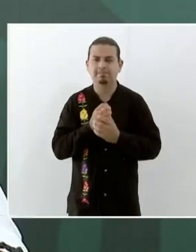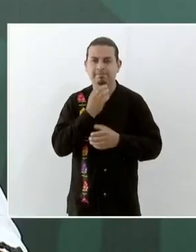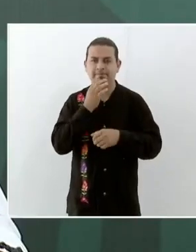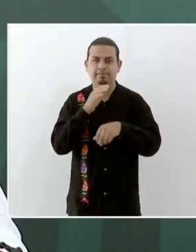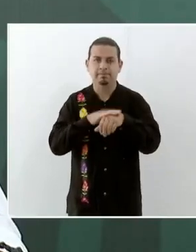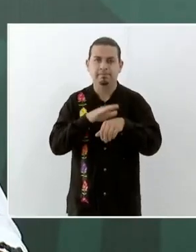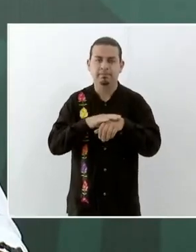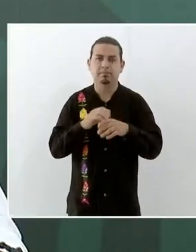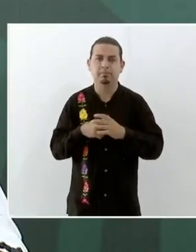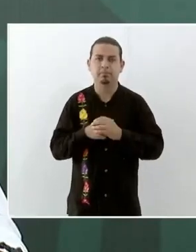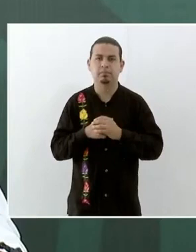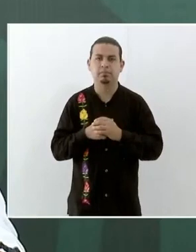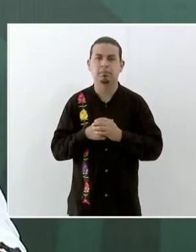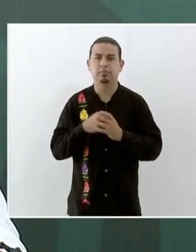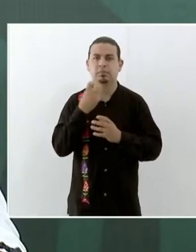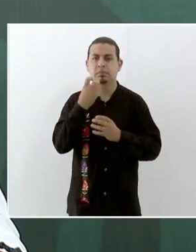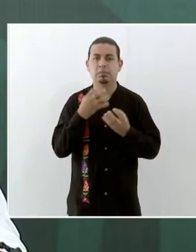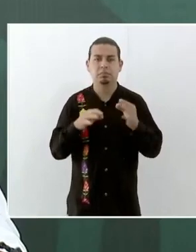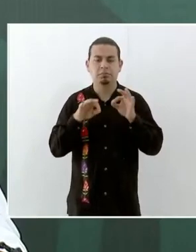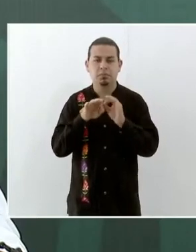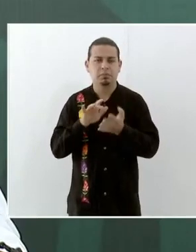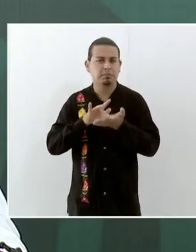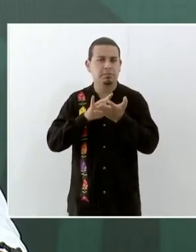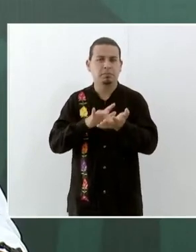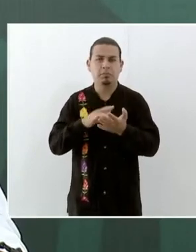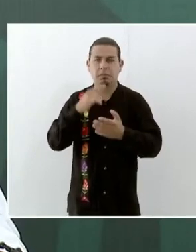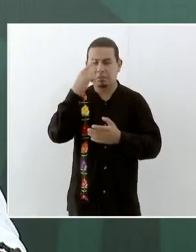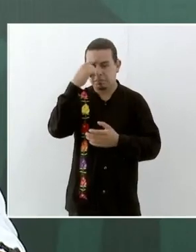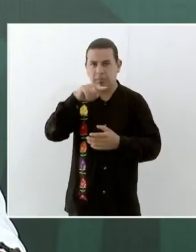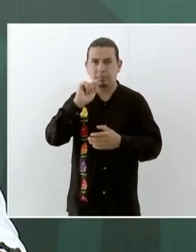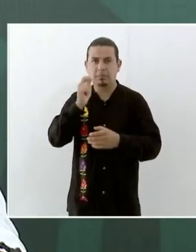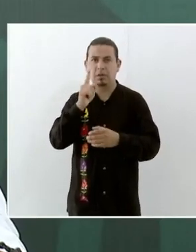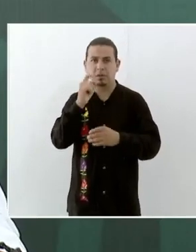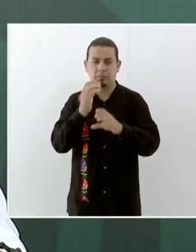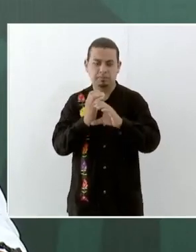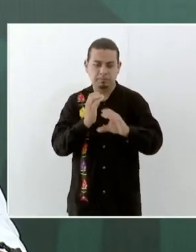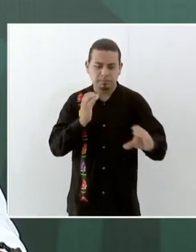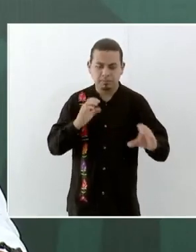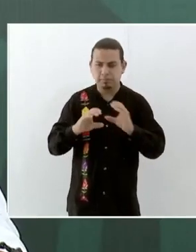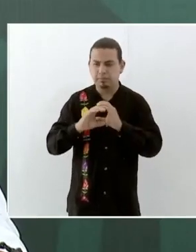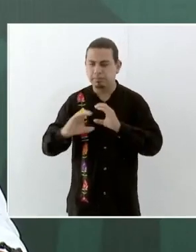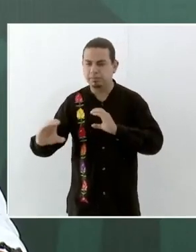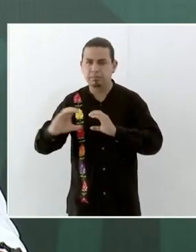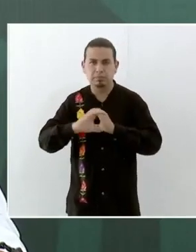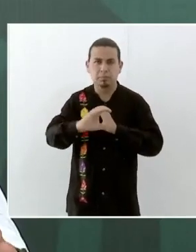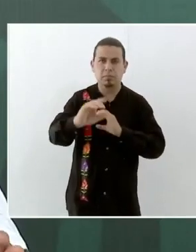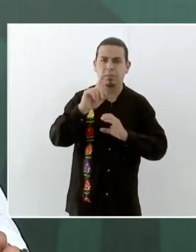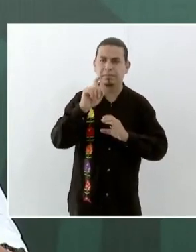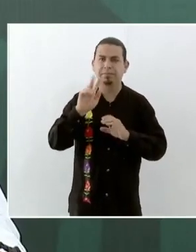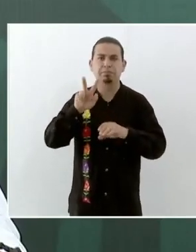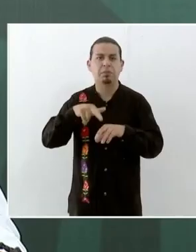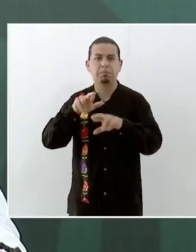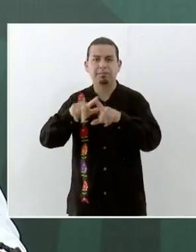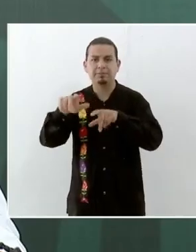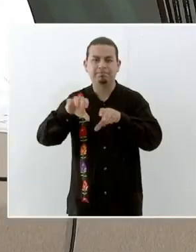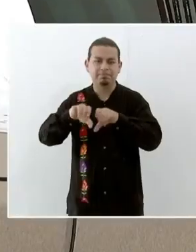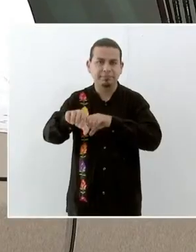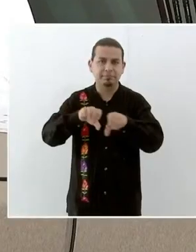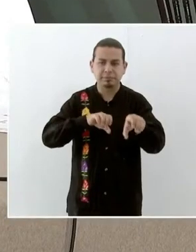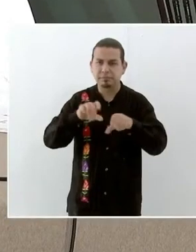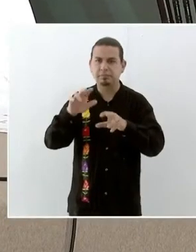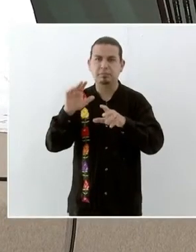Y aquí, bueno, pues con el apoyo va a ser muy importante. La red hidráulica de la mayoría de los municipios ha sido afectada. Los de mayor